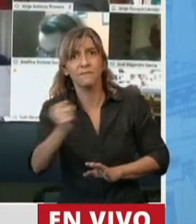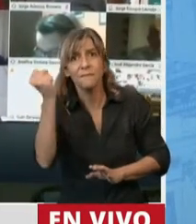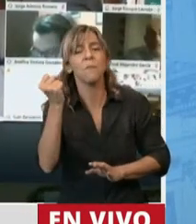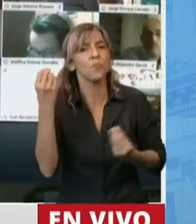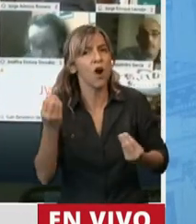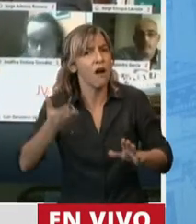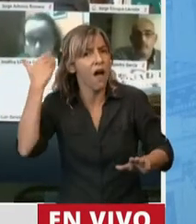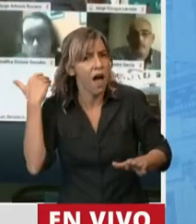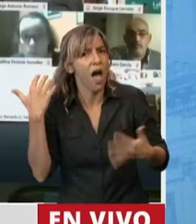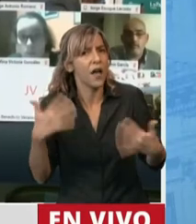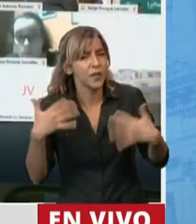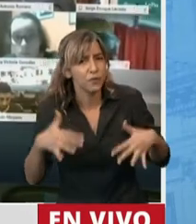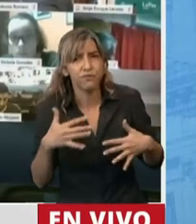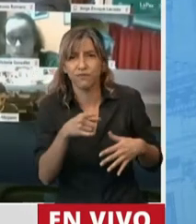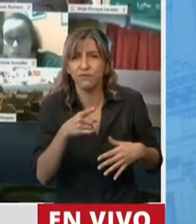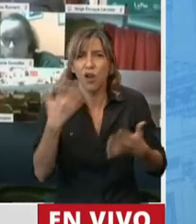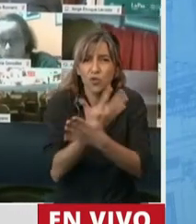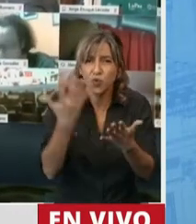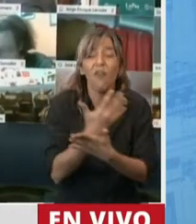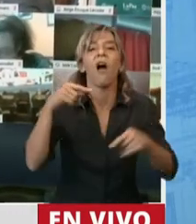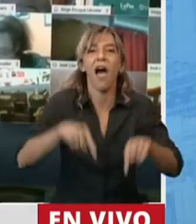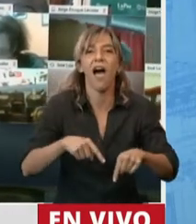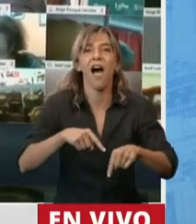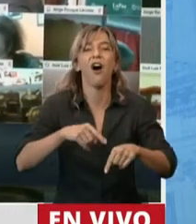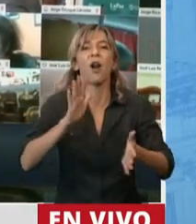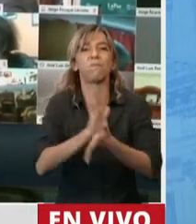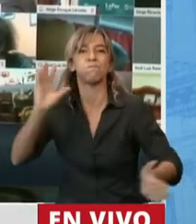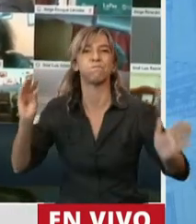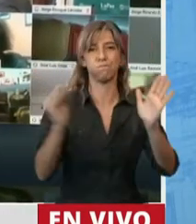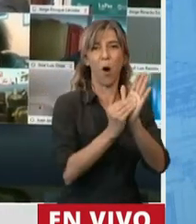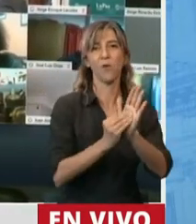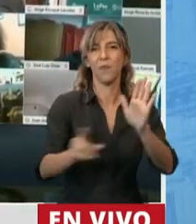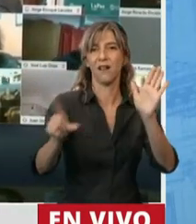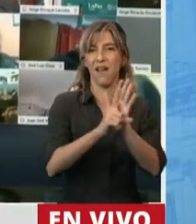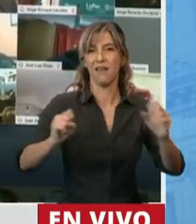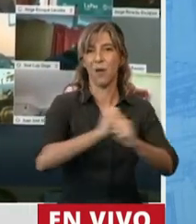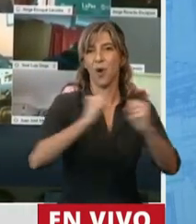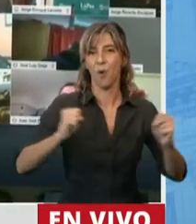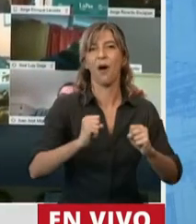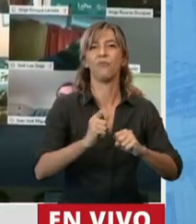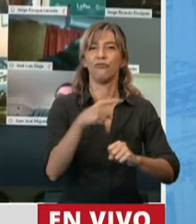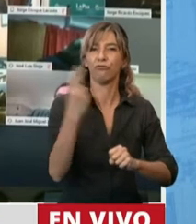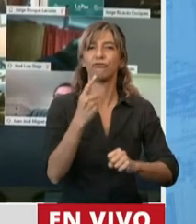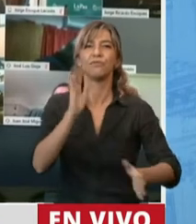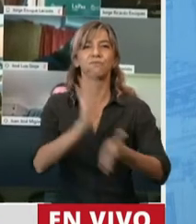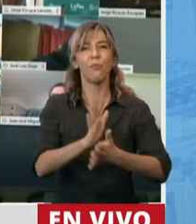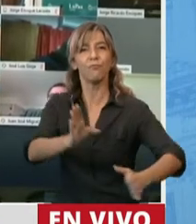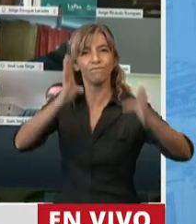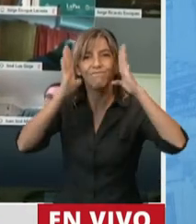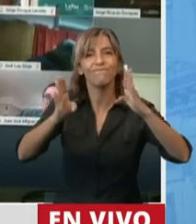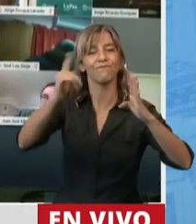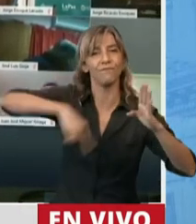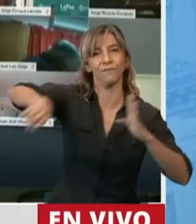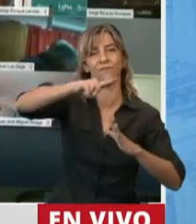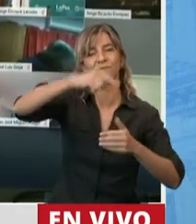la pandemia del neoliberalismo y por primera vez lo hacemos en legislación positiva. Varias veces en este